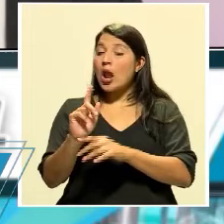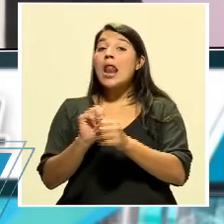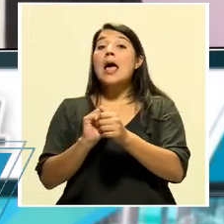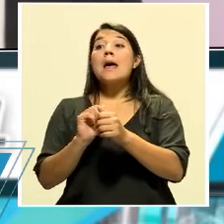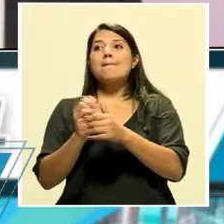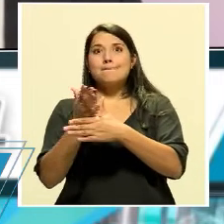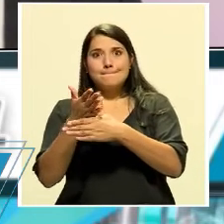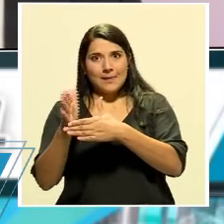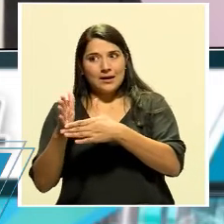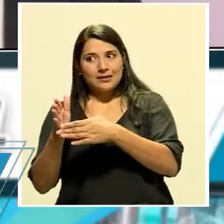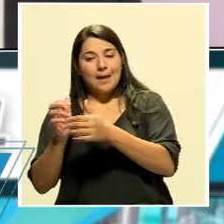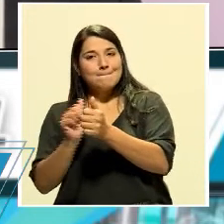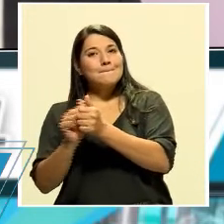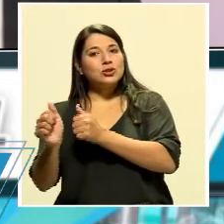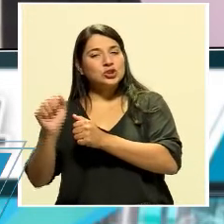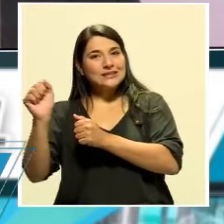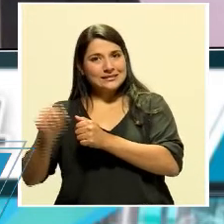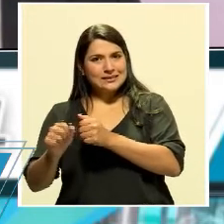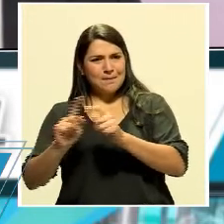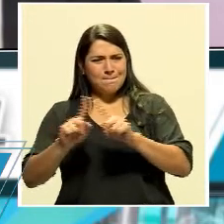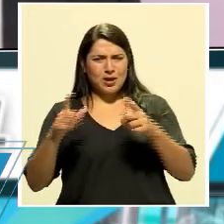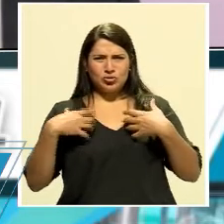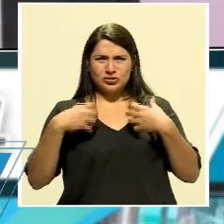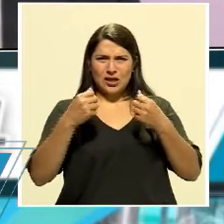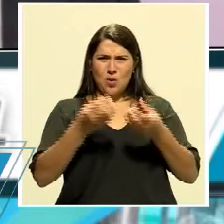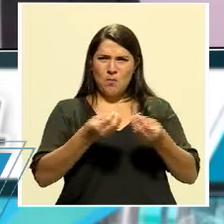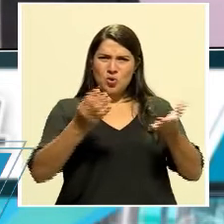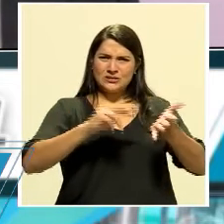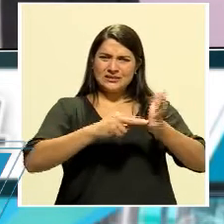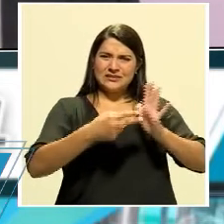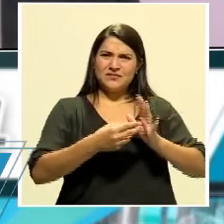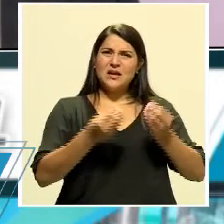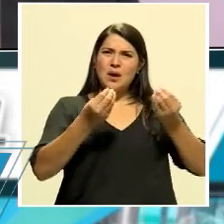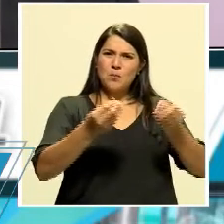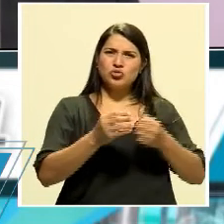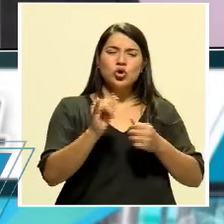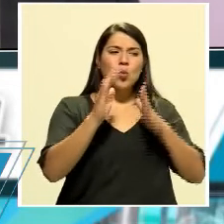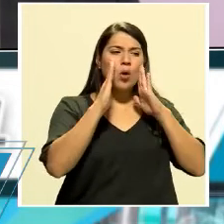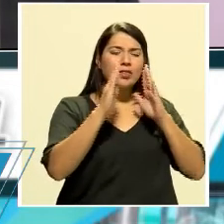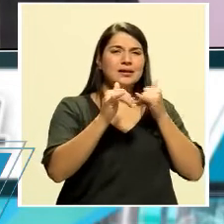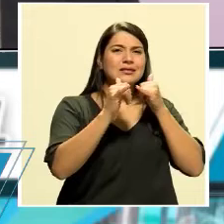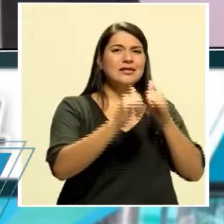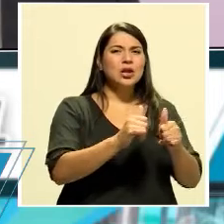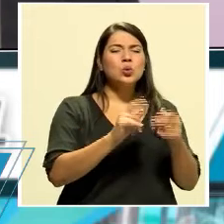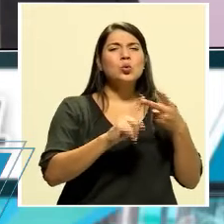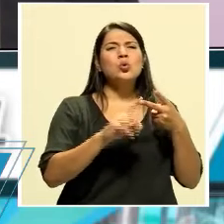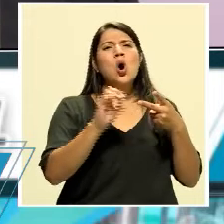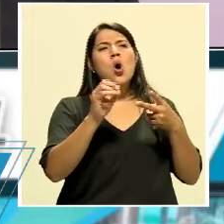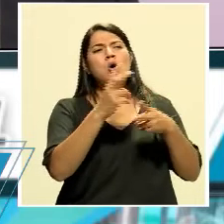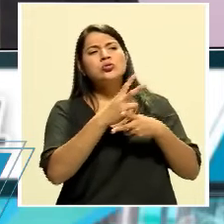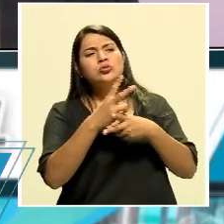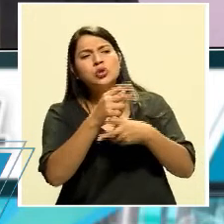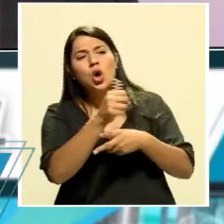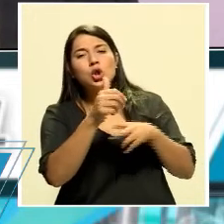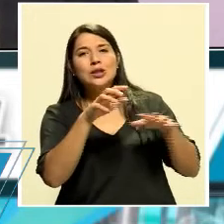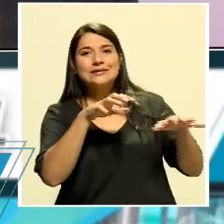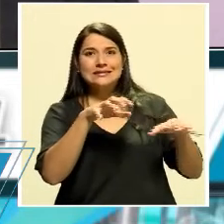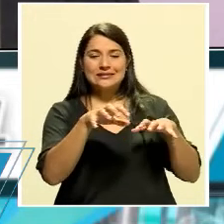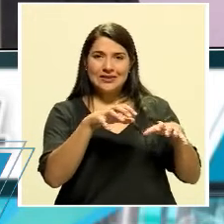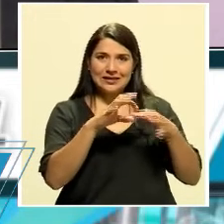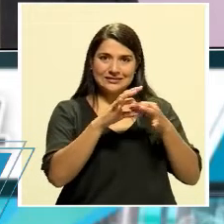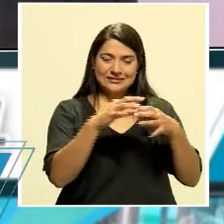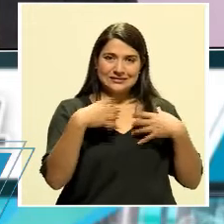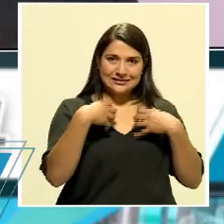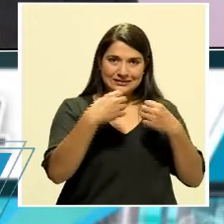pero la salud pública es enorme y todo lo que es, ¿verdad?, la parte de atender denuncias, de estar supervisando otras actividades sanitarias,